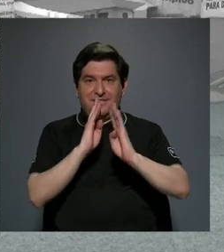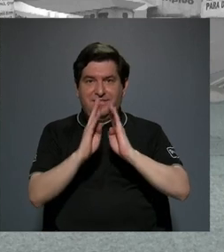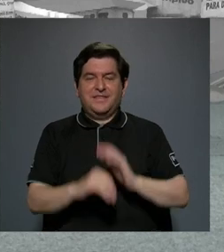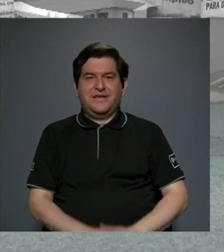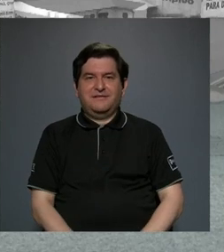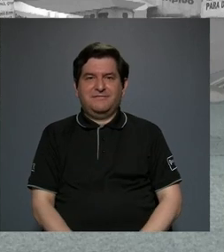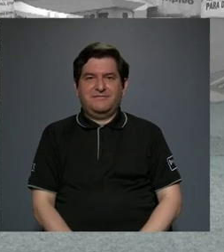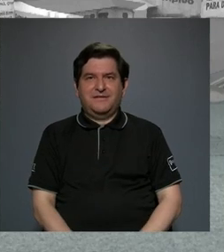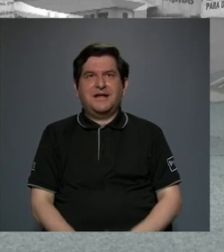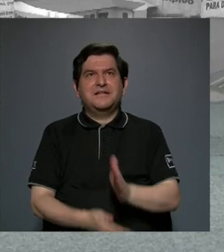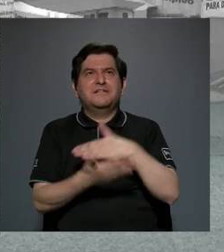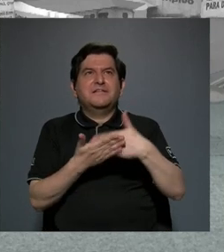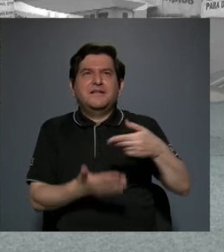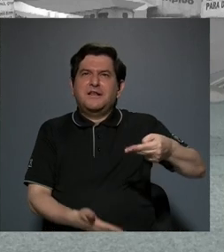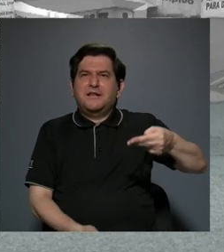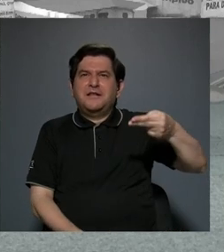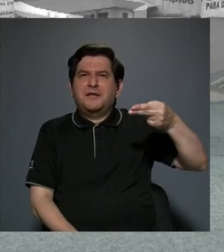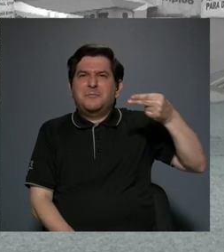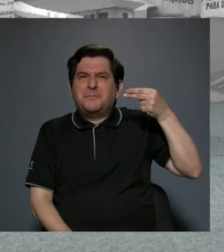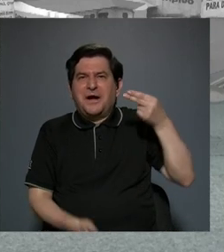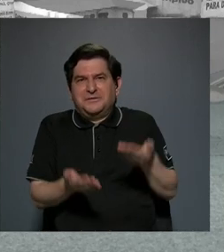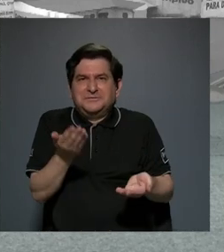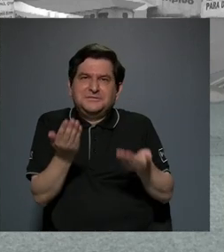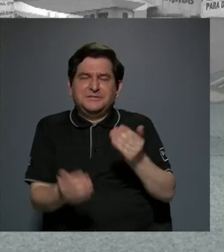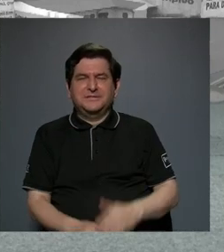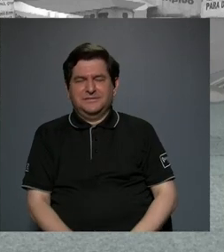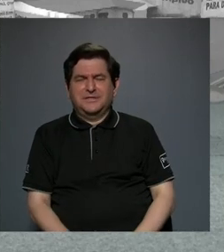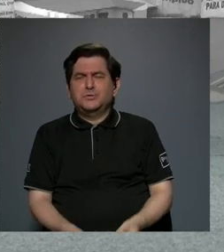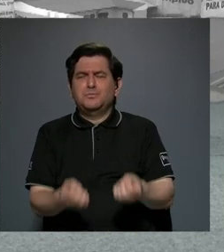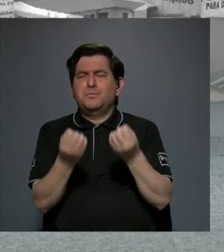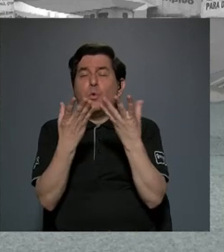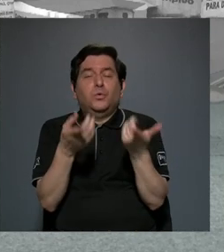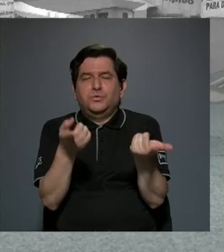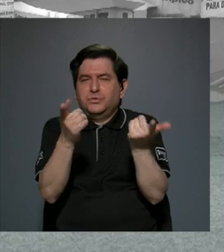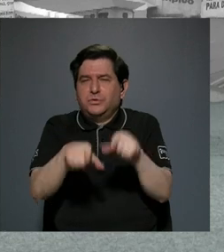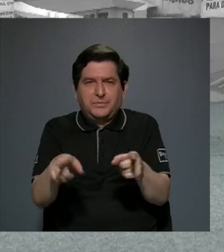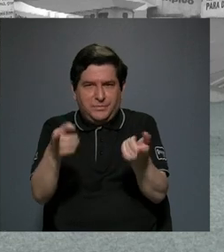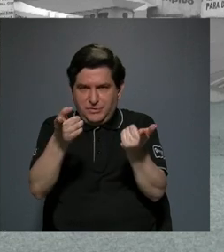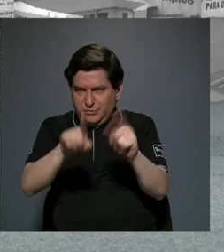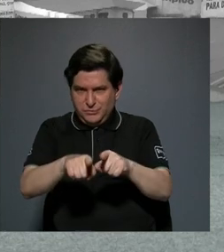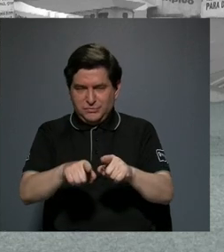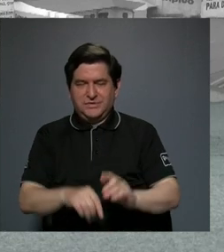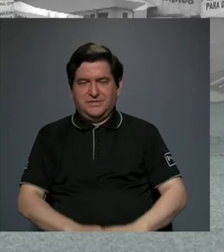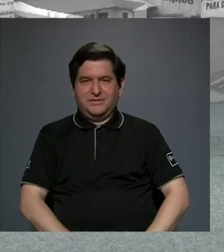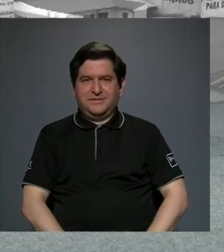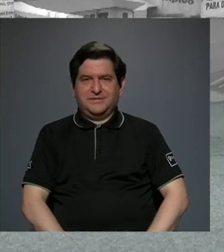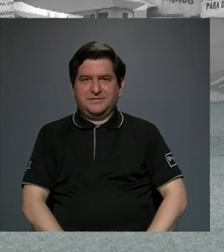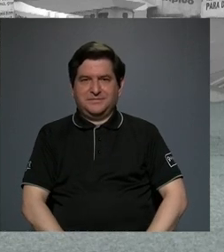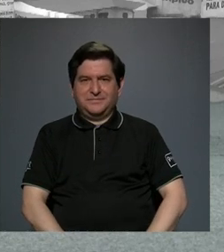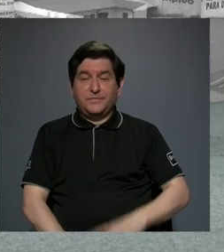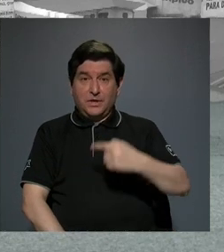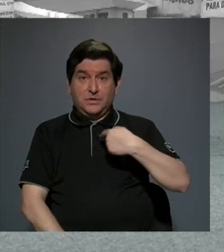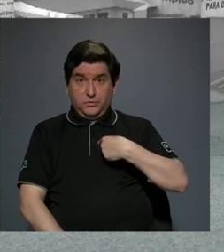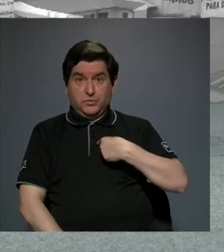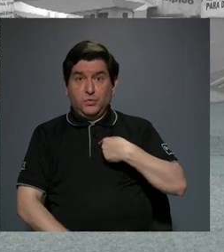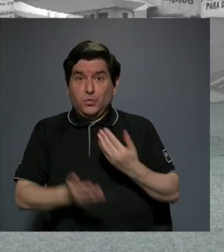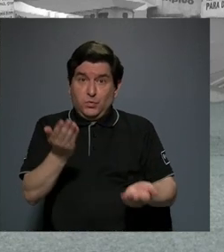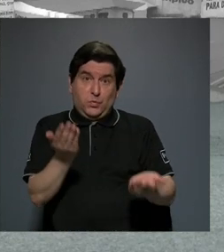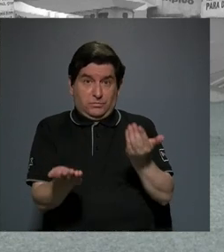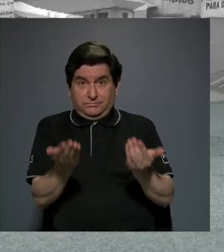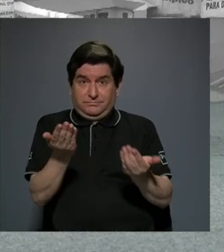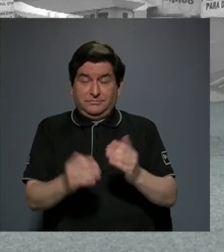los antecedentes, de hablar de tanta historia que ha pasado debajo del puente, porque si uno se pone